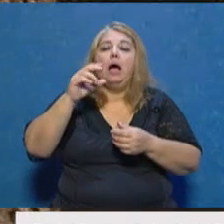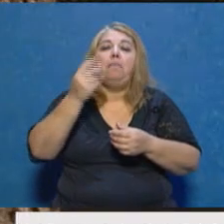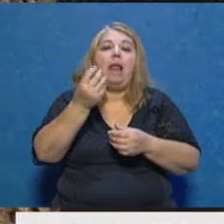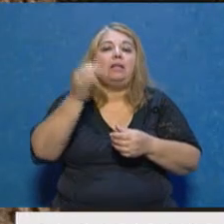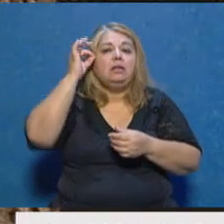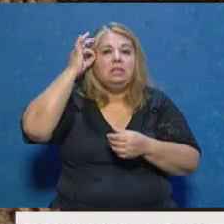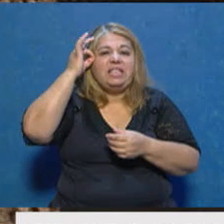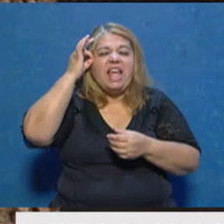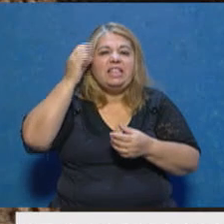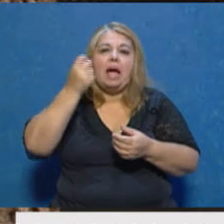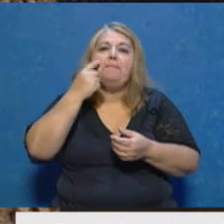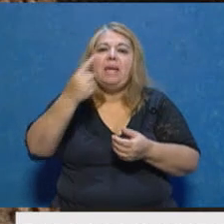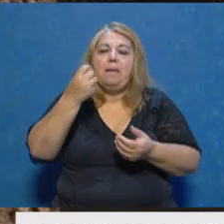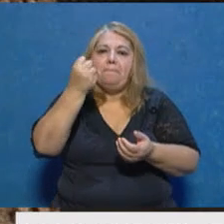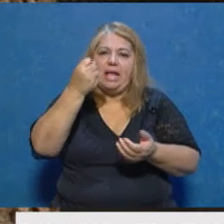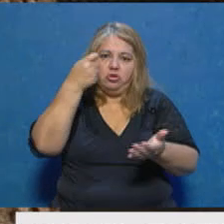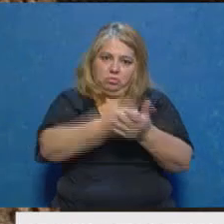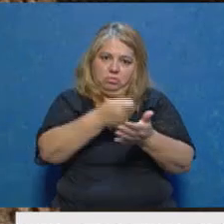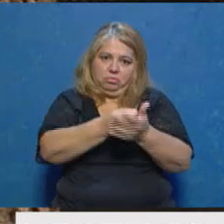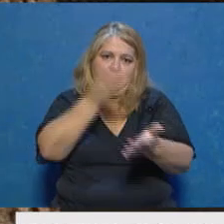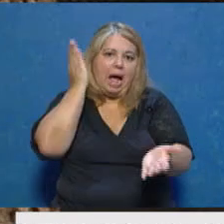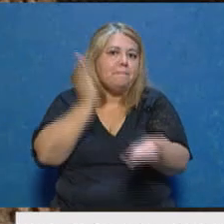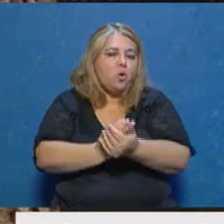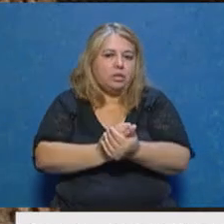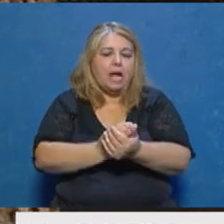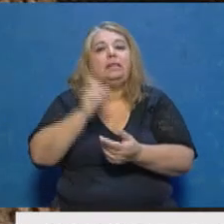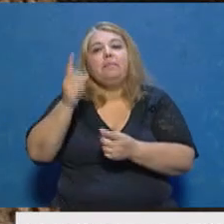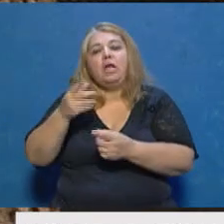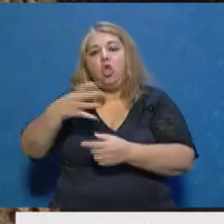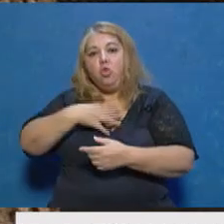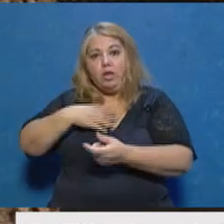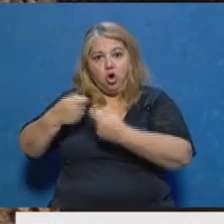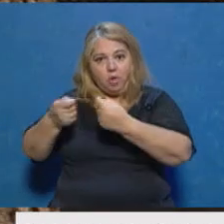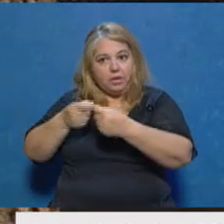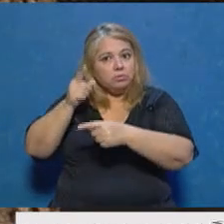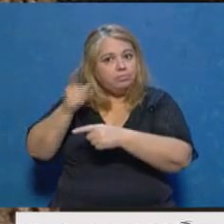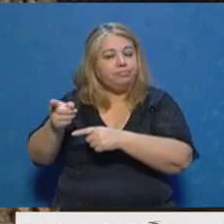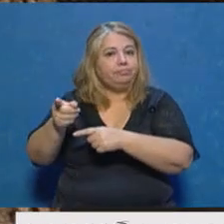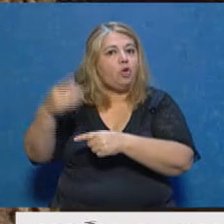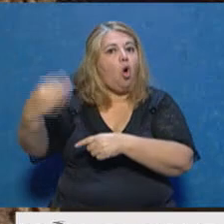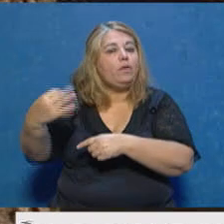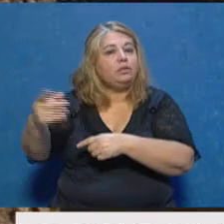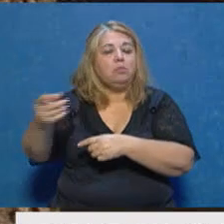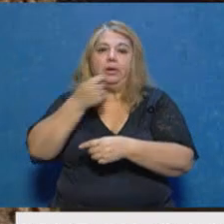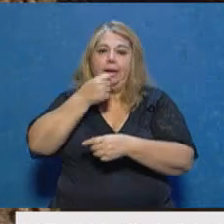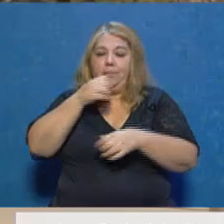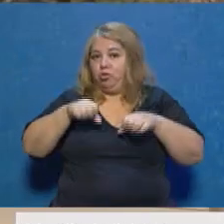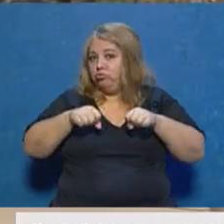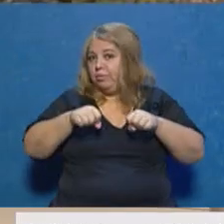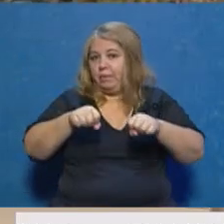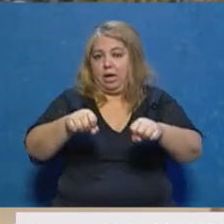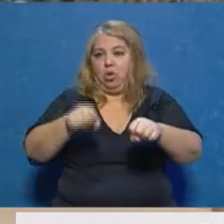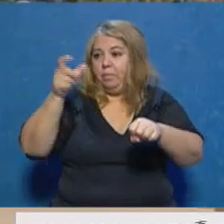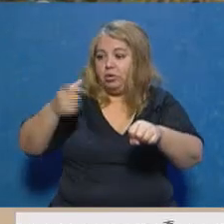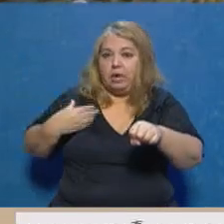hacemos responsable a los dueños de los comercios. ¿Y esto por qué es importante? Porque todos los lugares donde ingresa, por ejemplo, un supermercado,